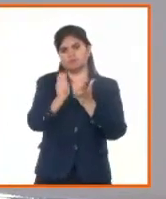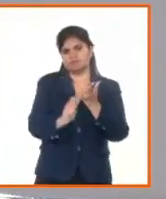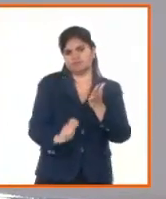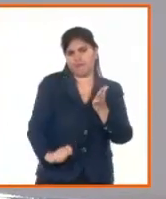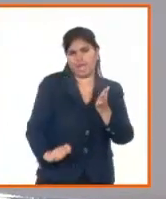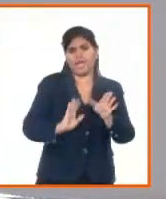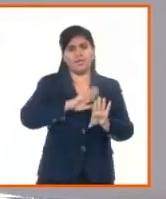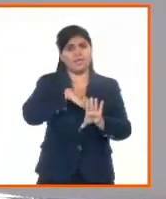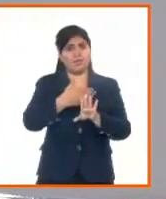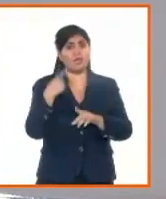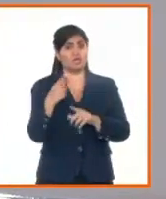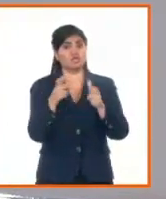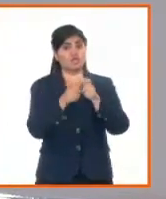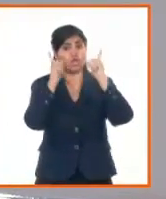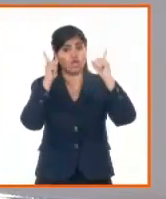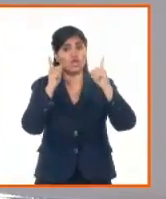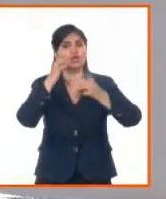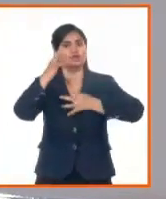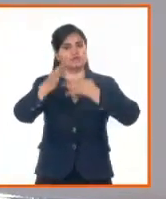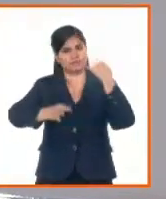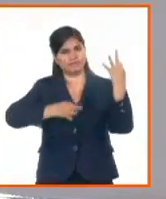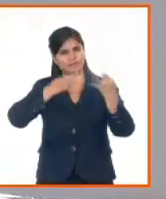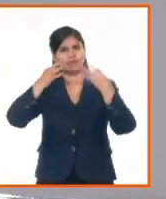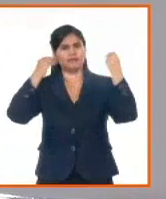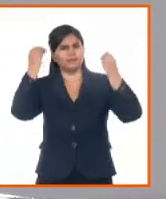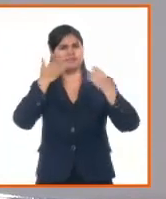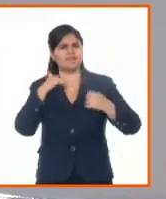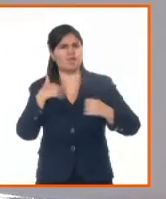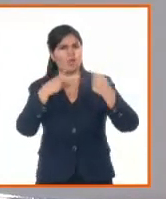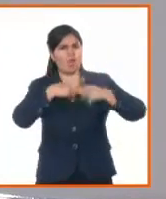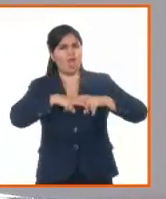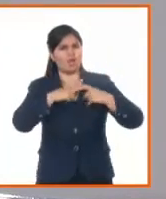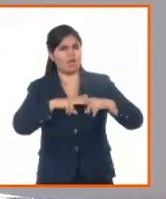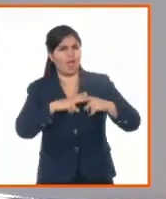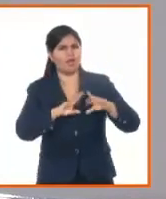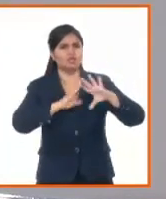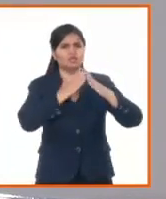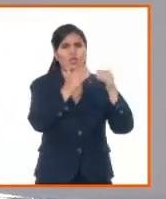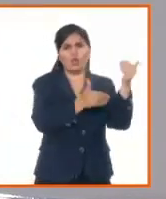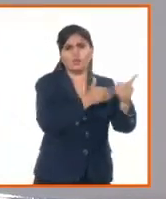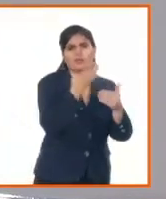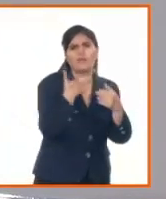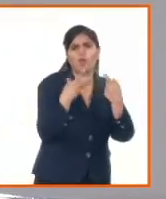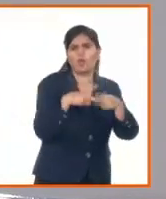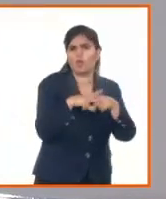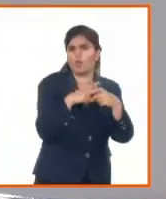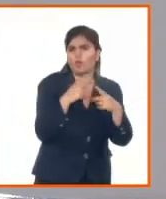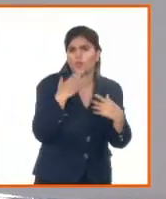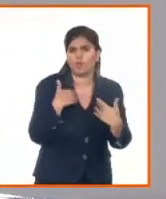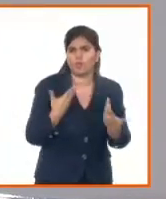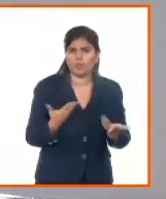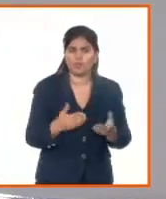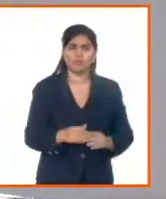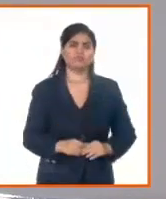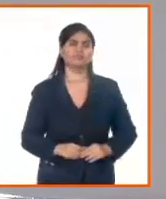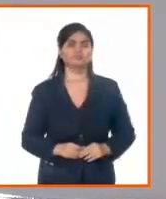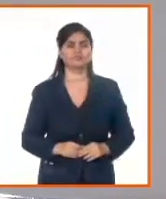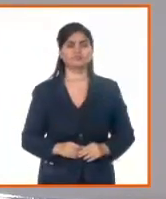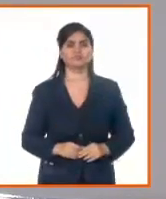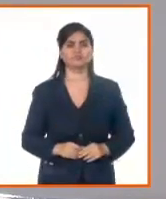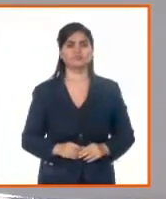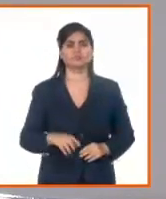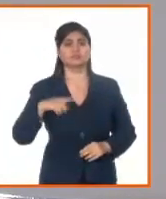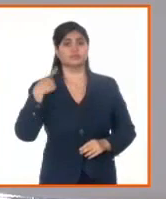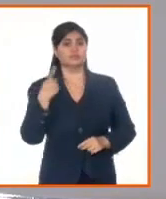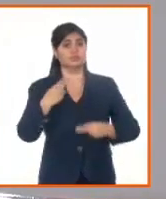reconocemos y estamos trabajando en eso. Se ha potenciado la selección de los registradores, precisamente por